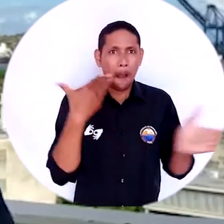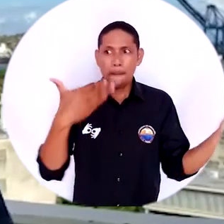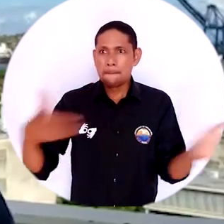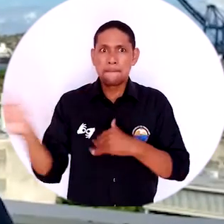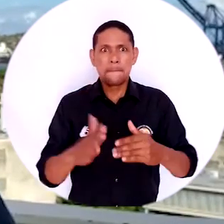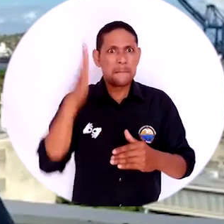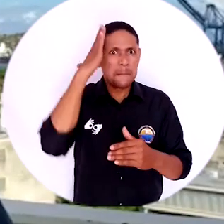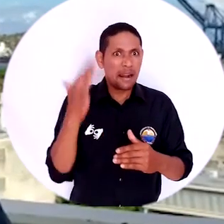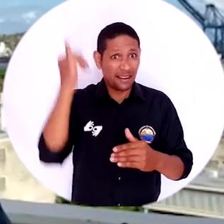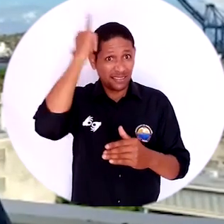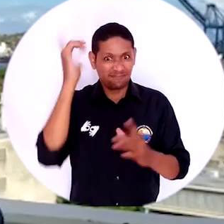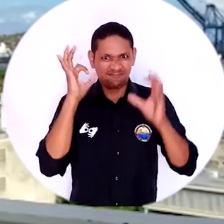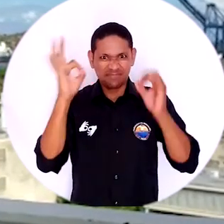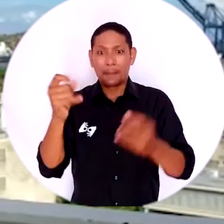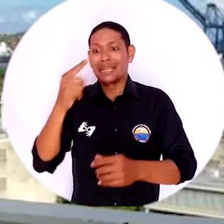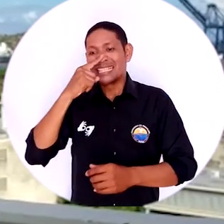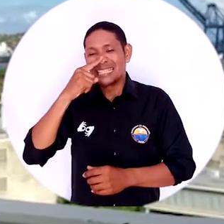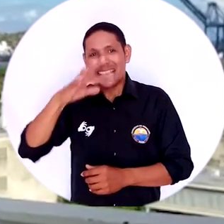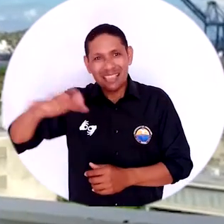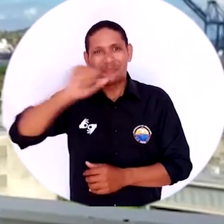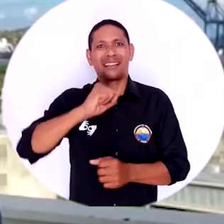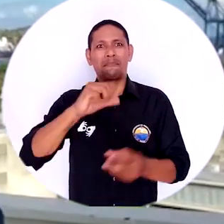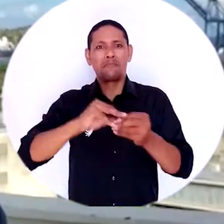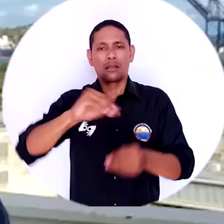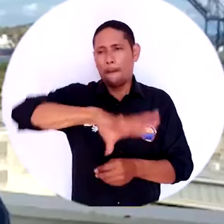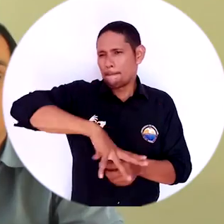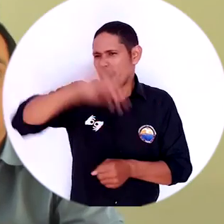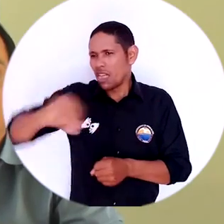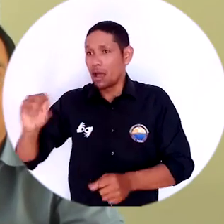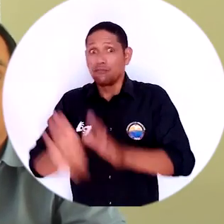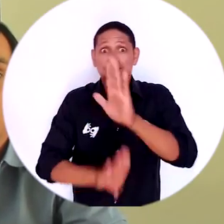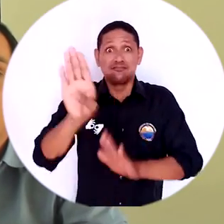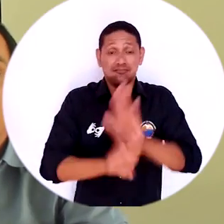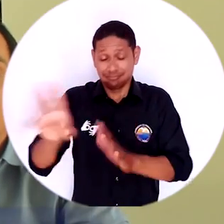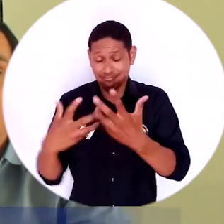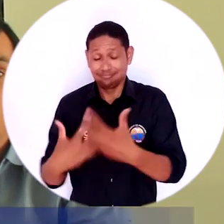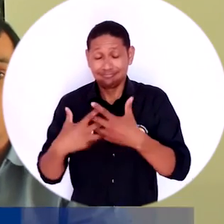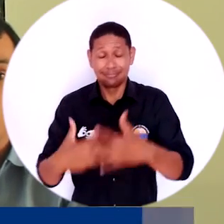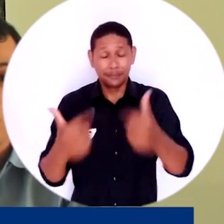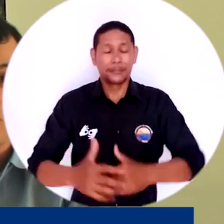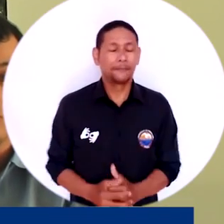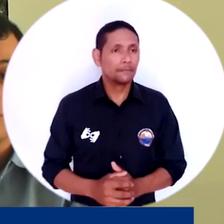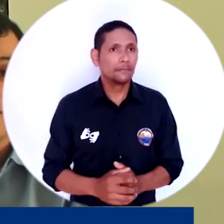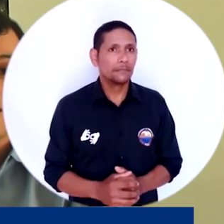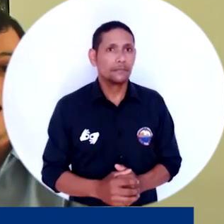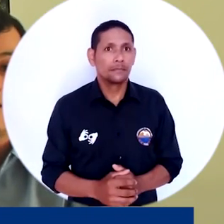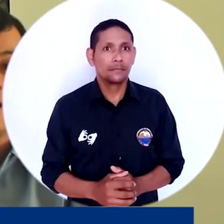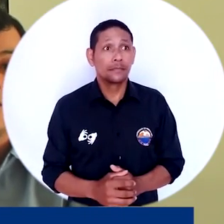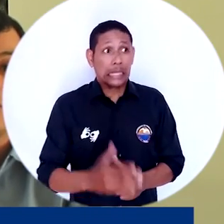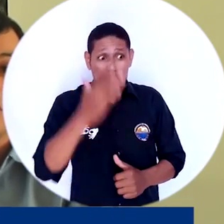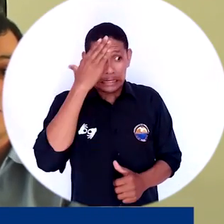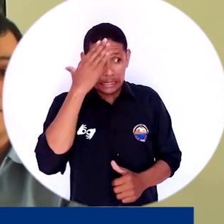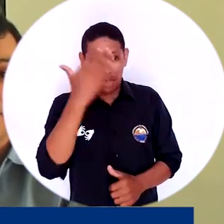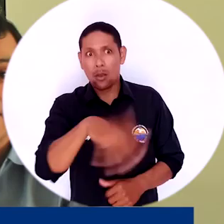desarrollar a la ciudad de Santa Marta y el Magdalena en su crecimiento empresarial. Yo creo que han sido muchos los logros que